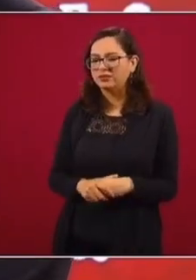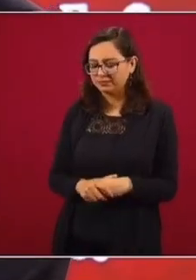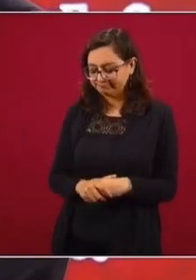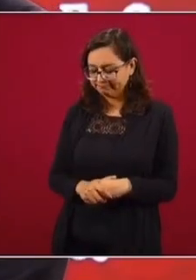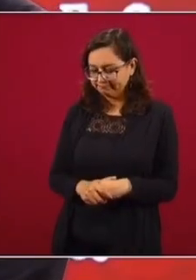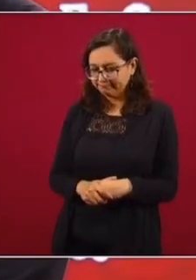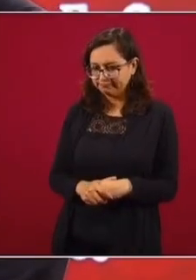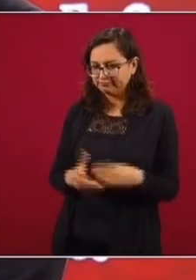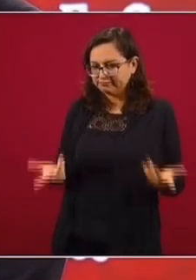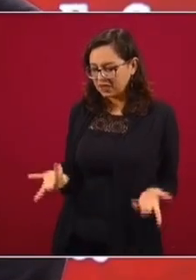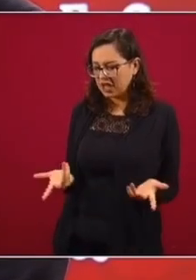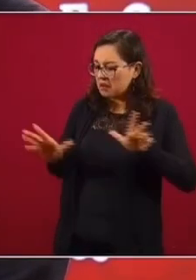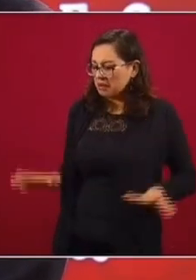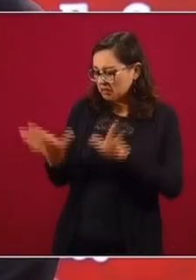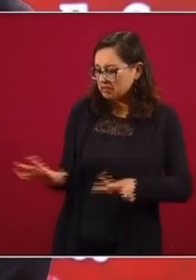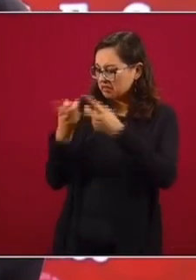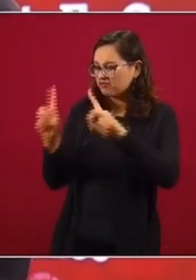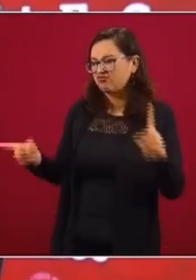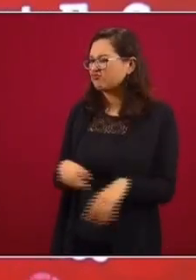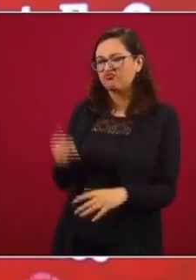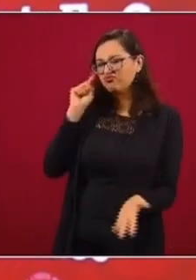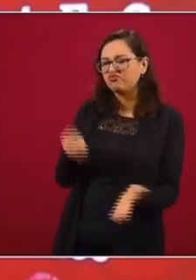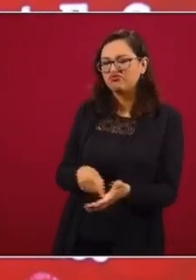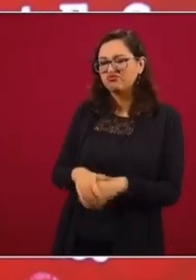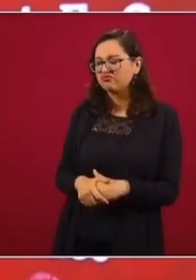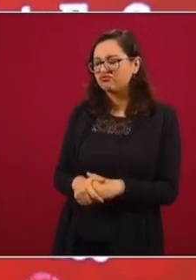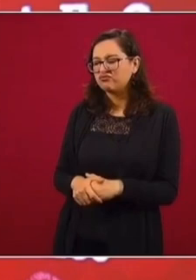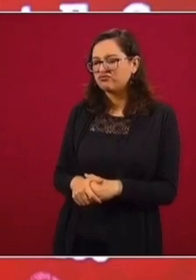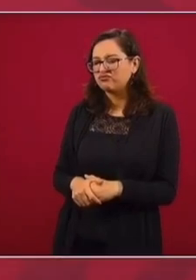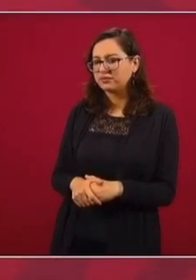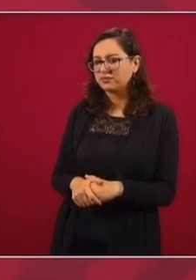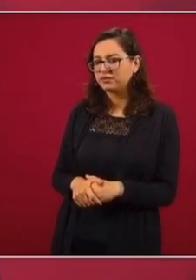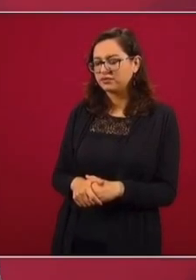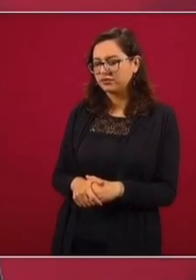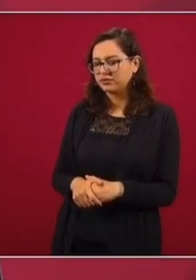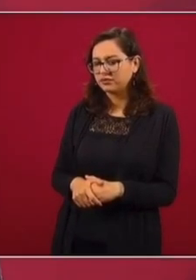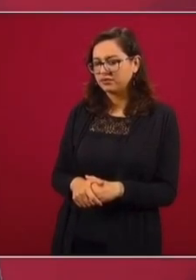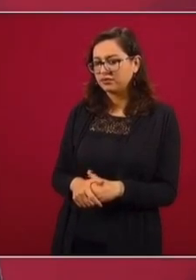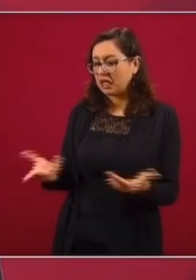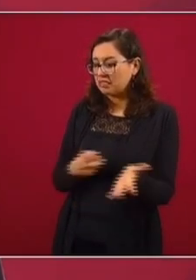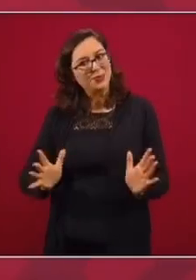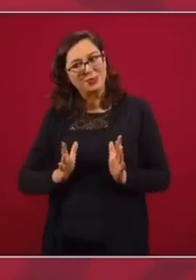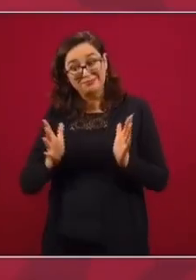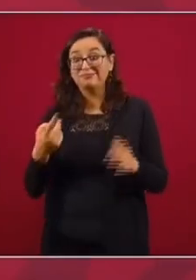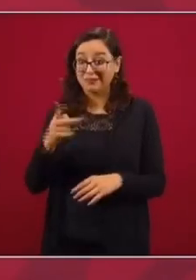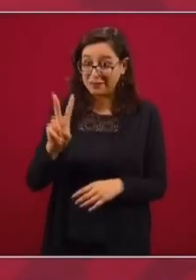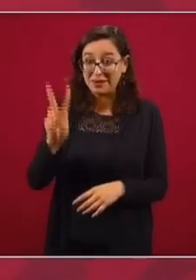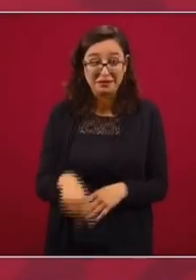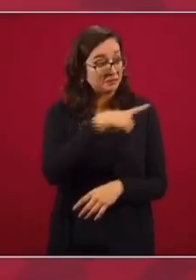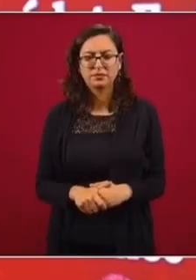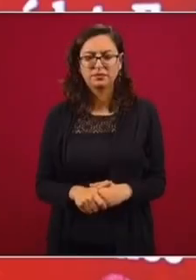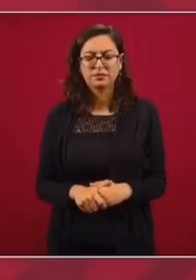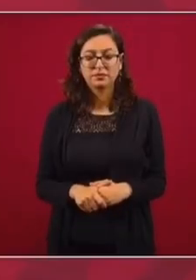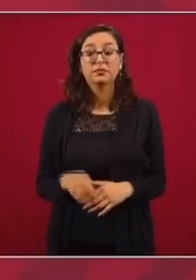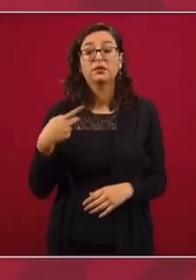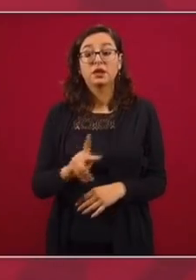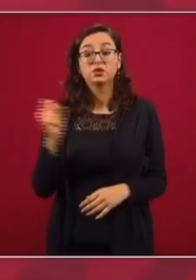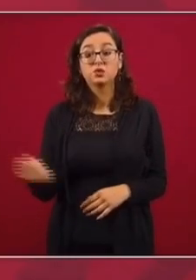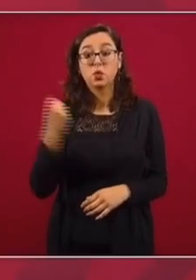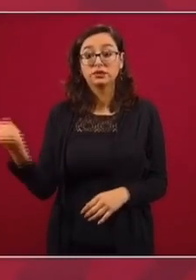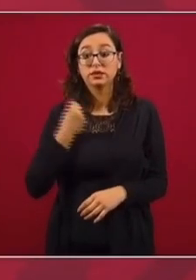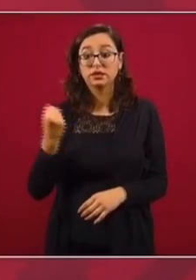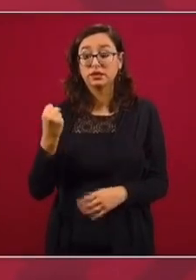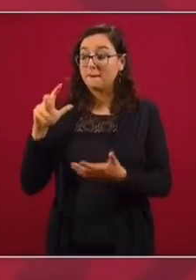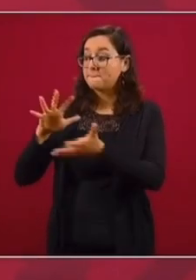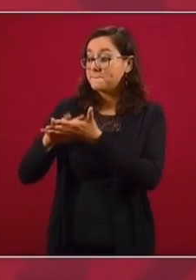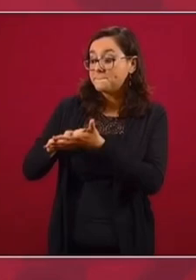de participar o promover el desarrollo. No creo que se debe garantizar el derecho a la salud, en que se atienda a los jóvenes. Pero afortunadamente la